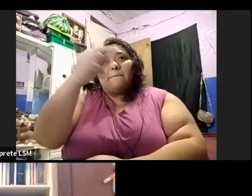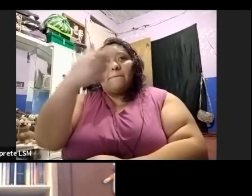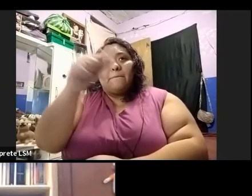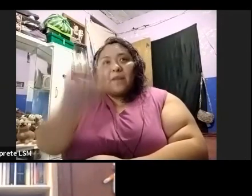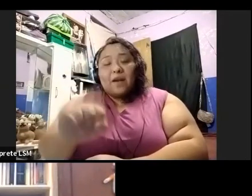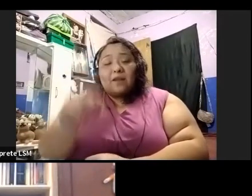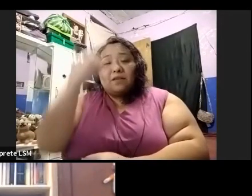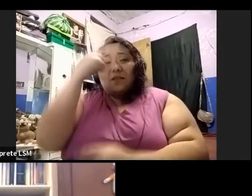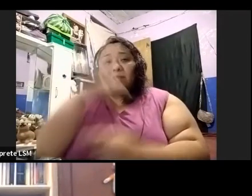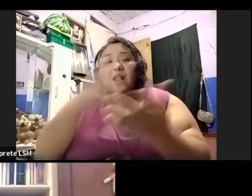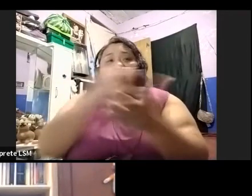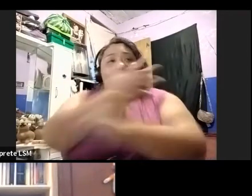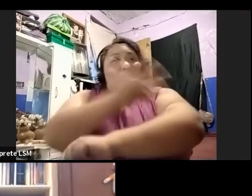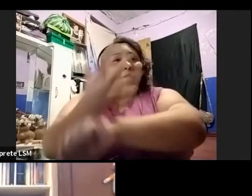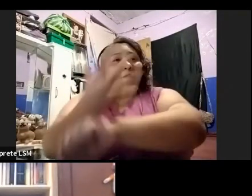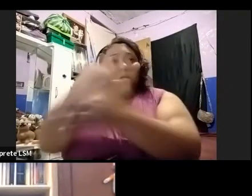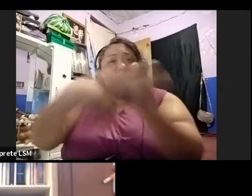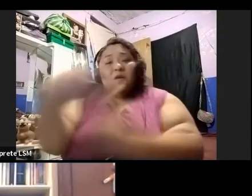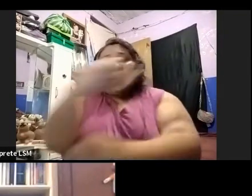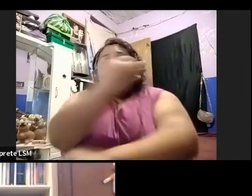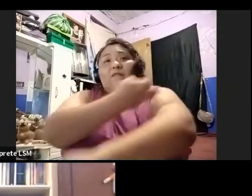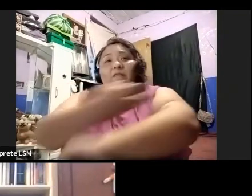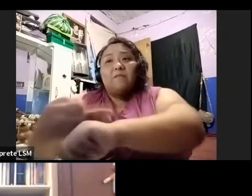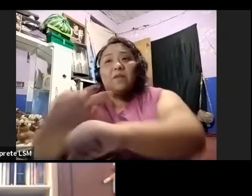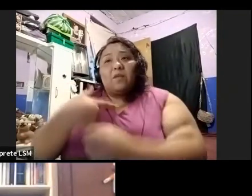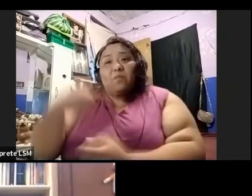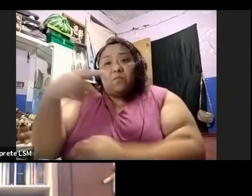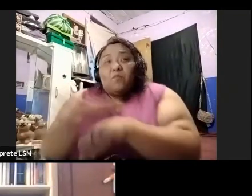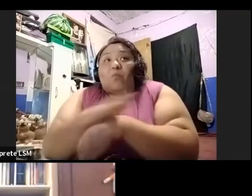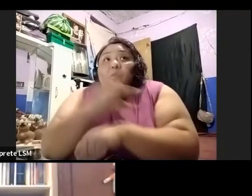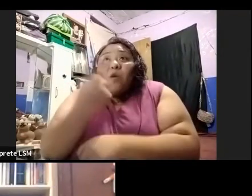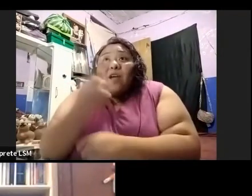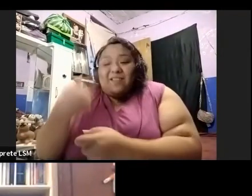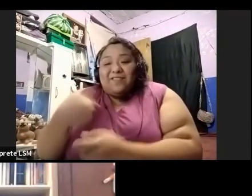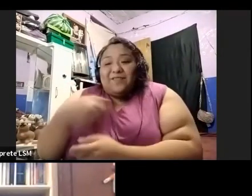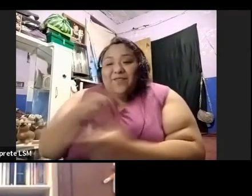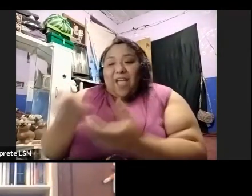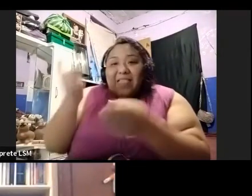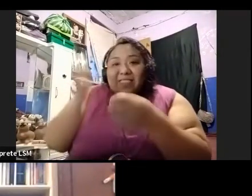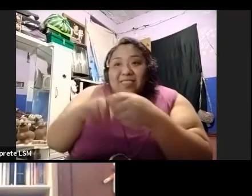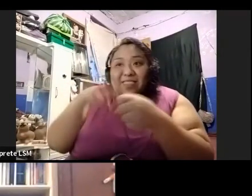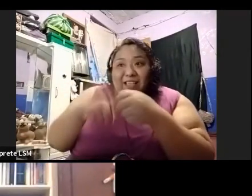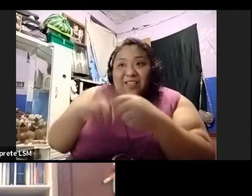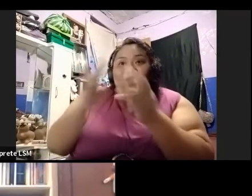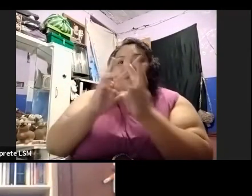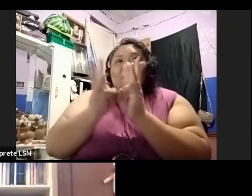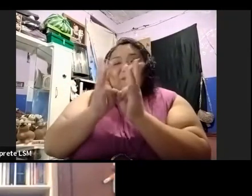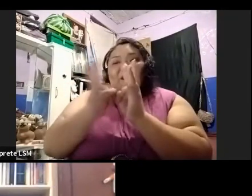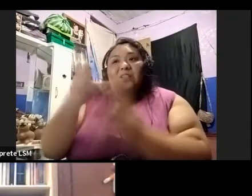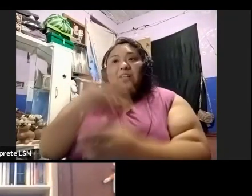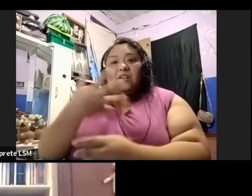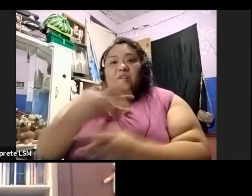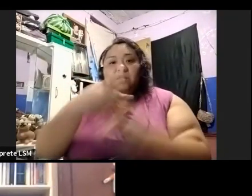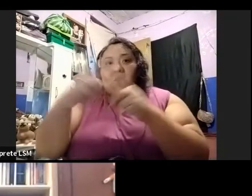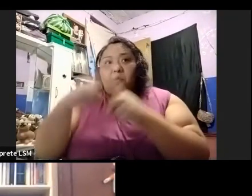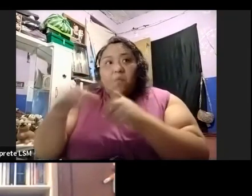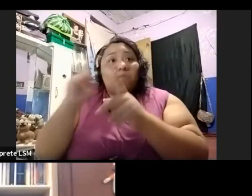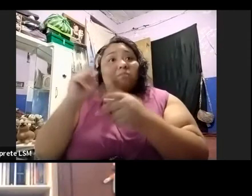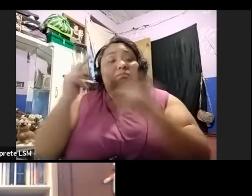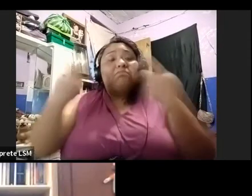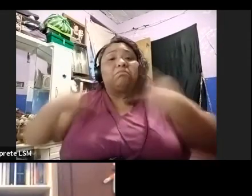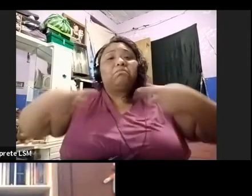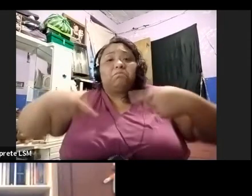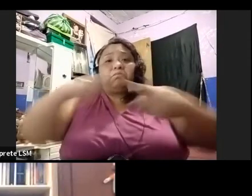dar acompañamiento a las familias, sobre todo porque lo tenemos en un chat que está abierto y que tenemos personas de muchos países. Entonces,